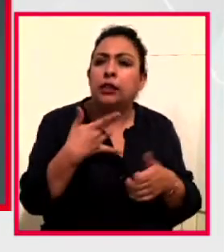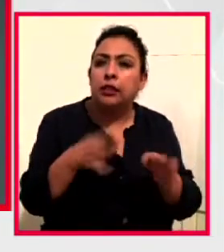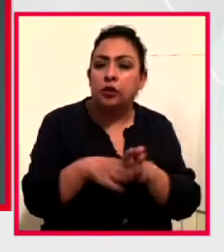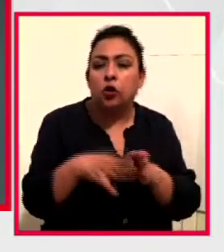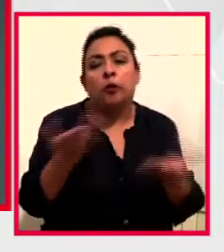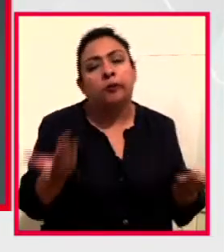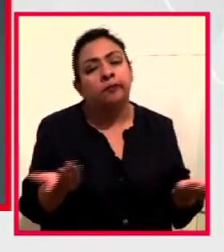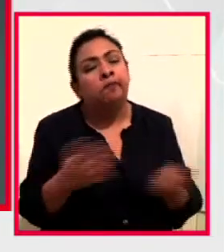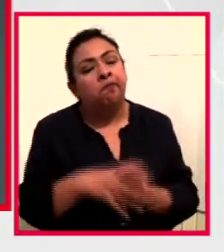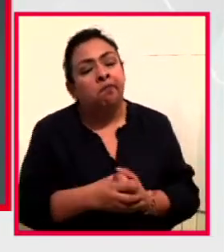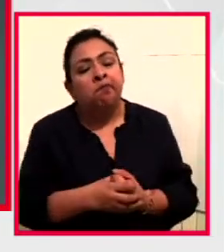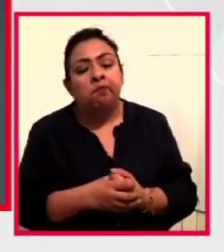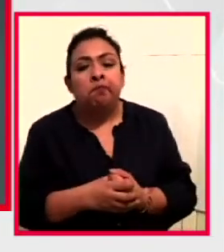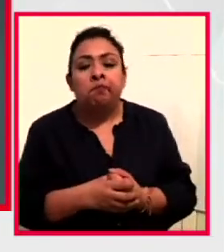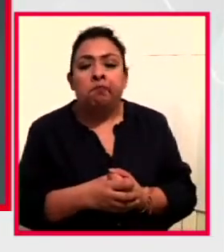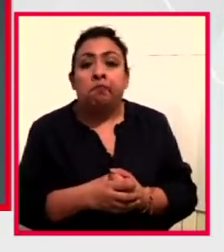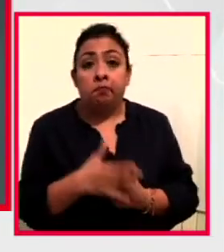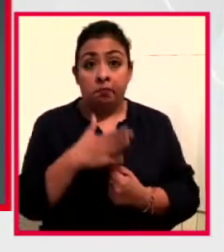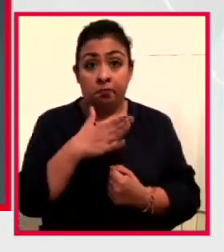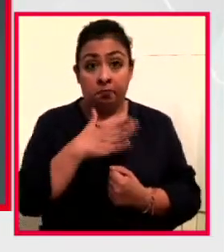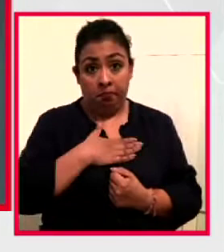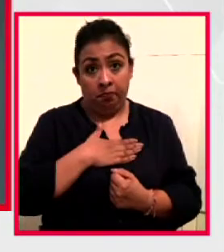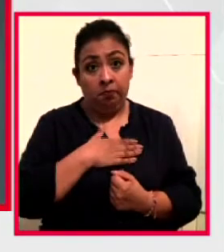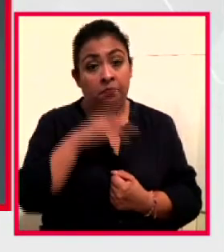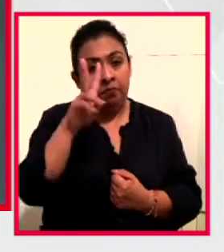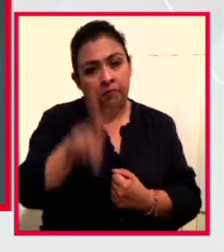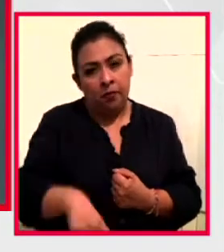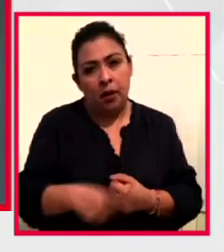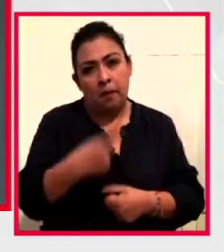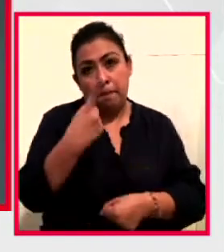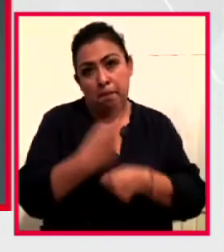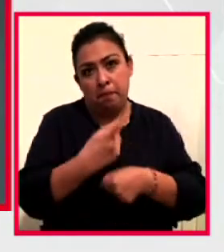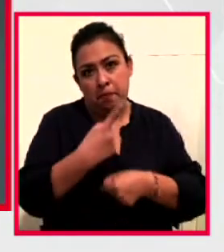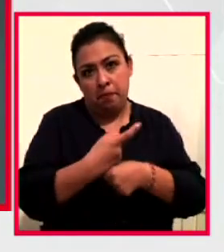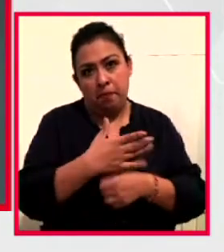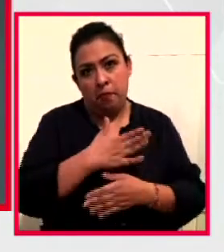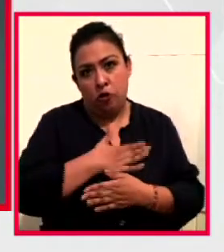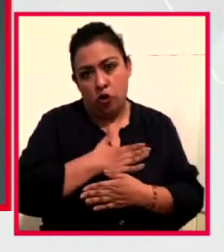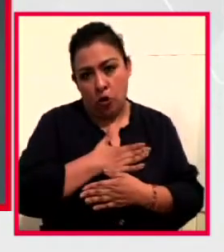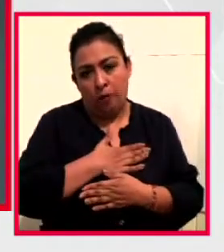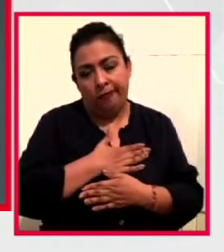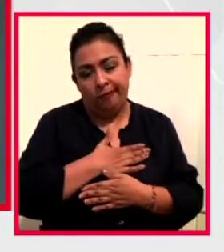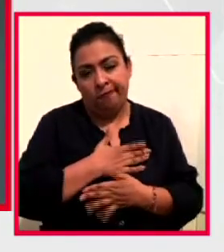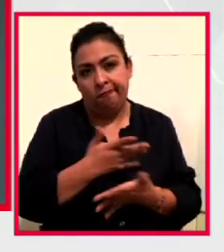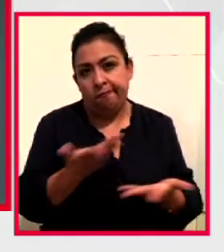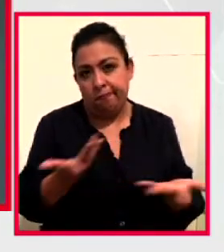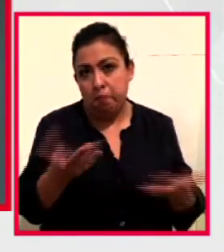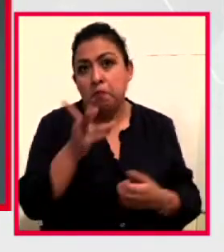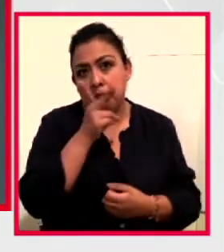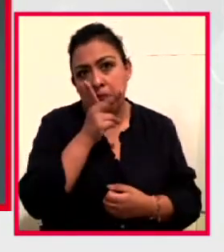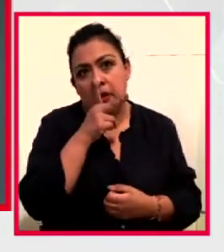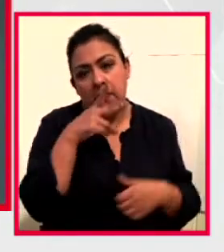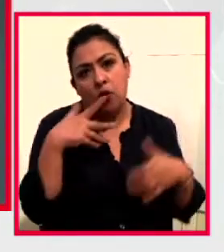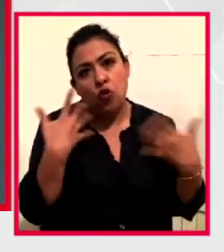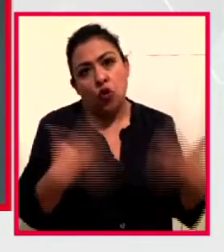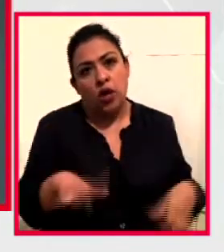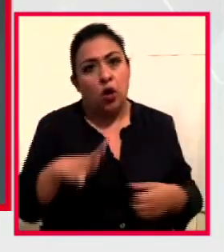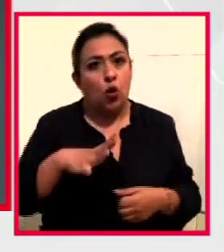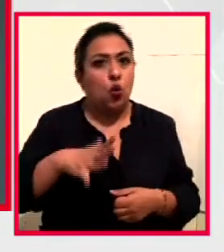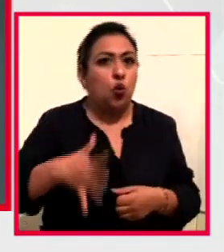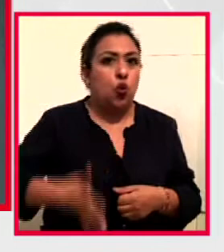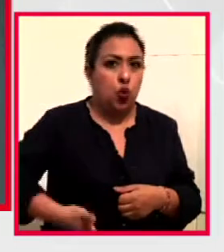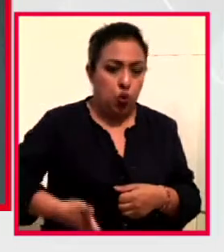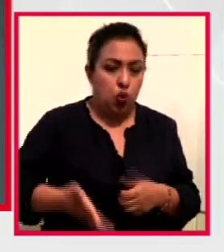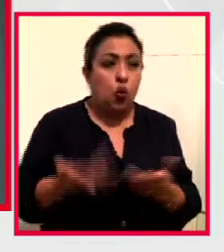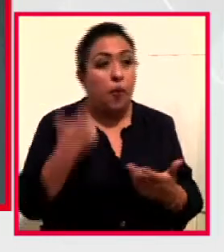pues, creo que doblemente, porque primero como padre, ¿no? Ajá. Ver,